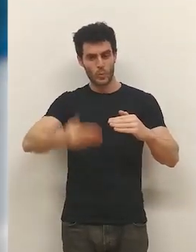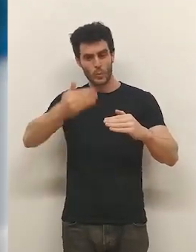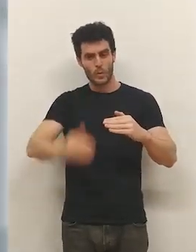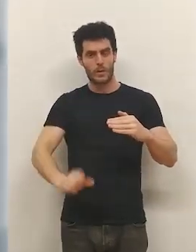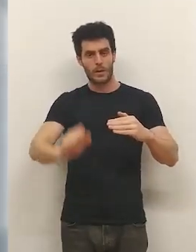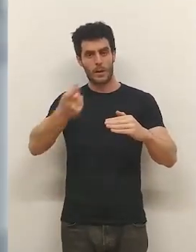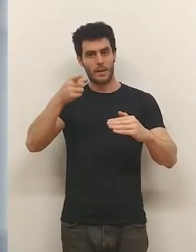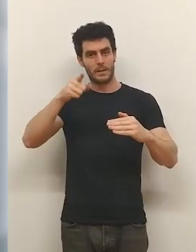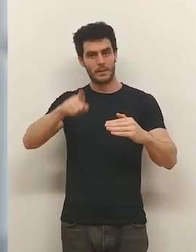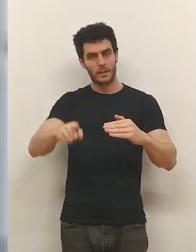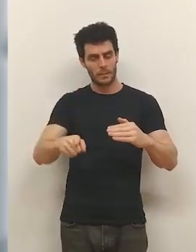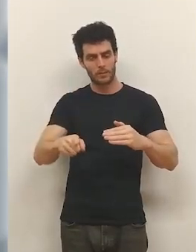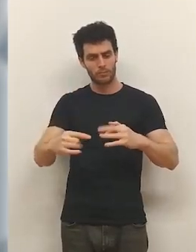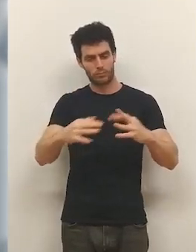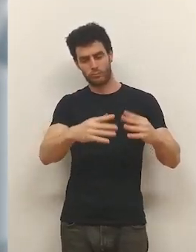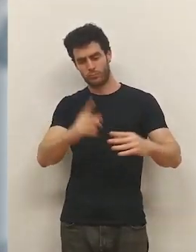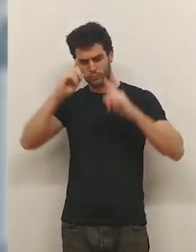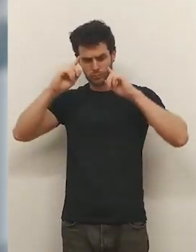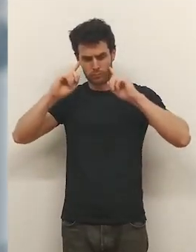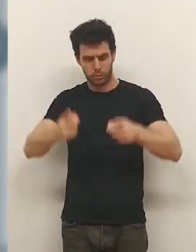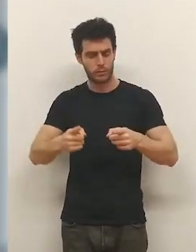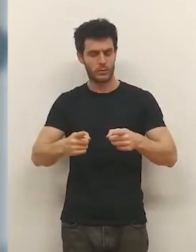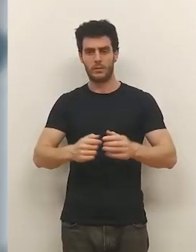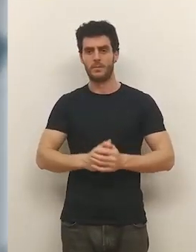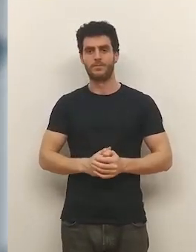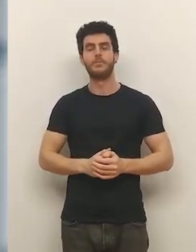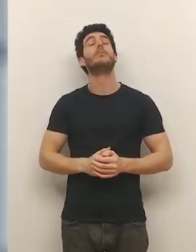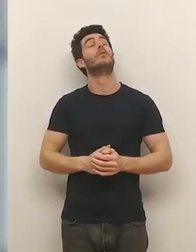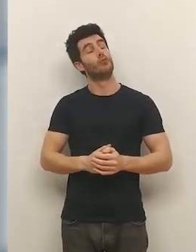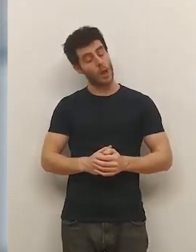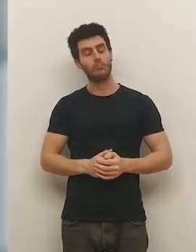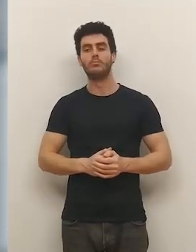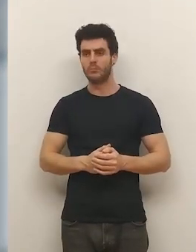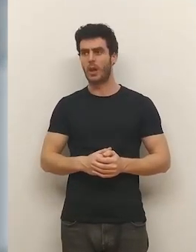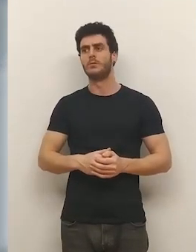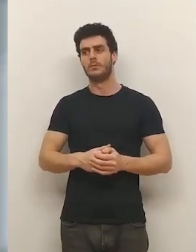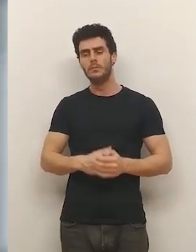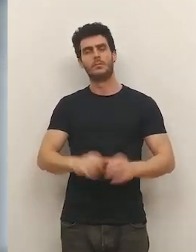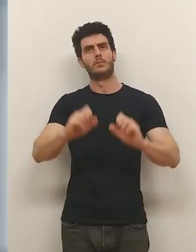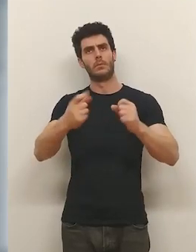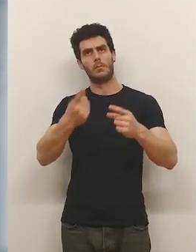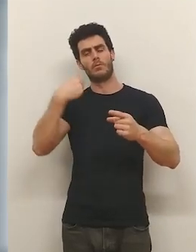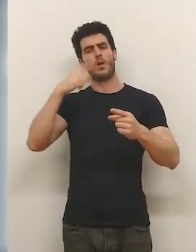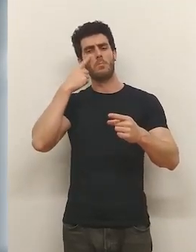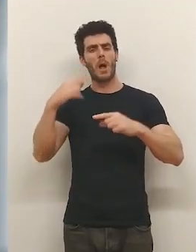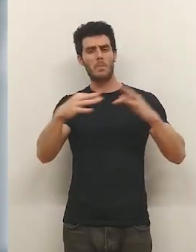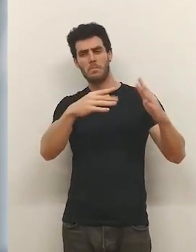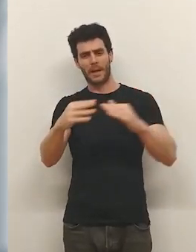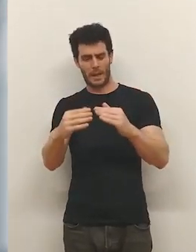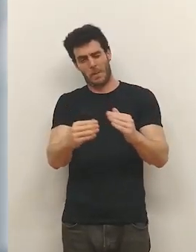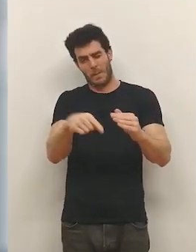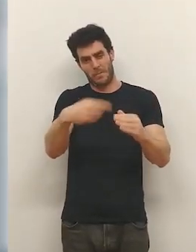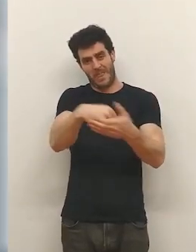su historia como club y saldrá por él desde el minuto uno. Sí, bueno, primero nosotros vamos dentro del partido, va a haber